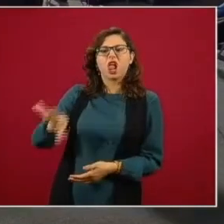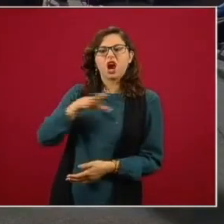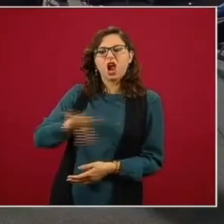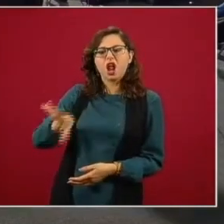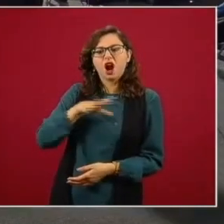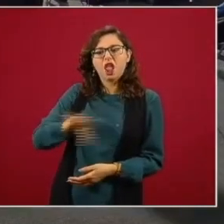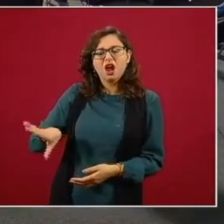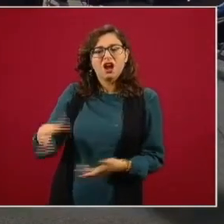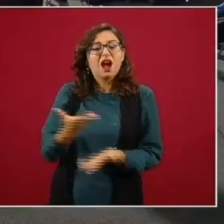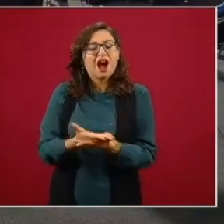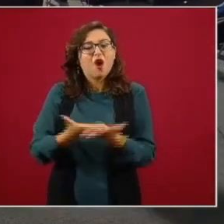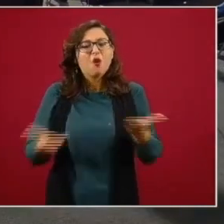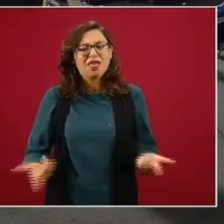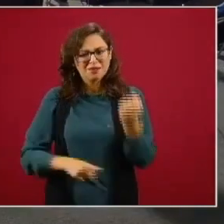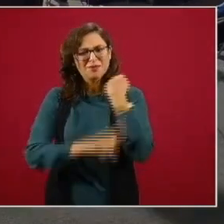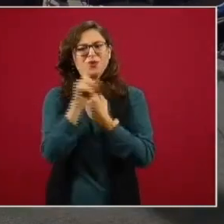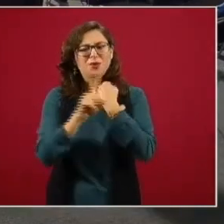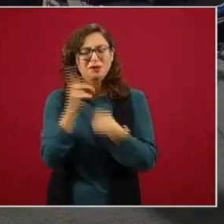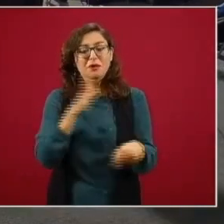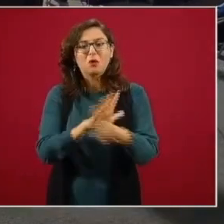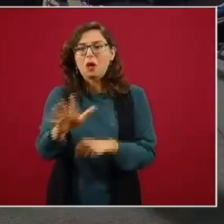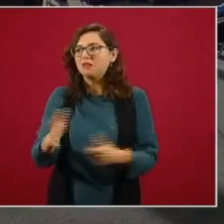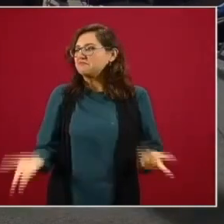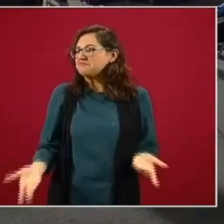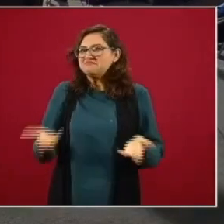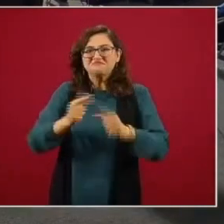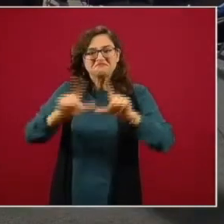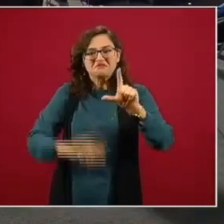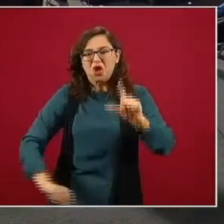hoy que no tenemos médicos